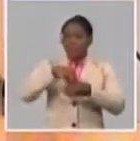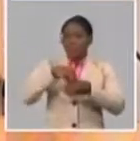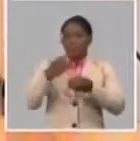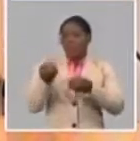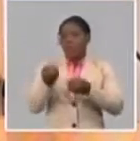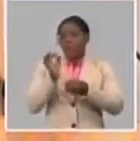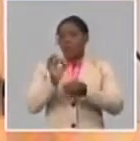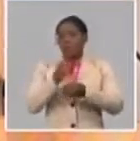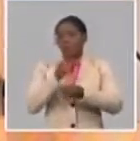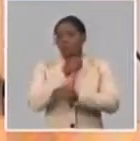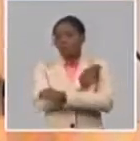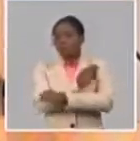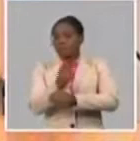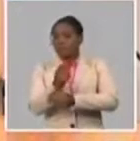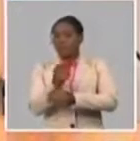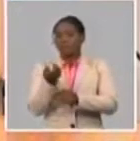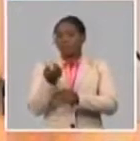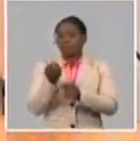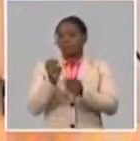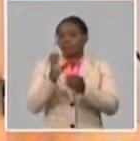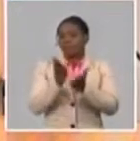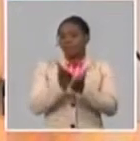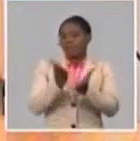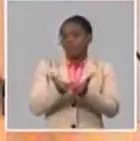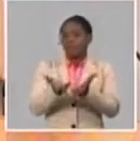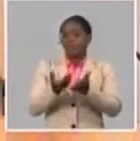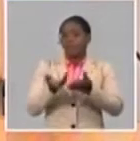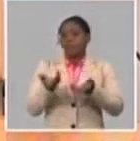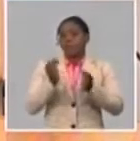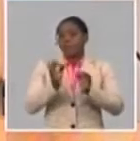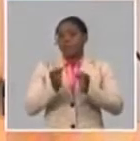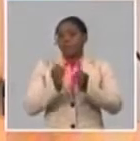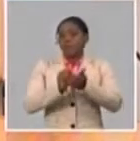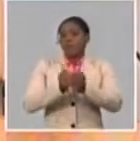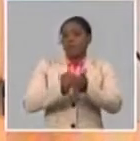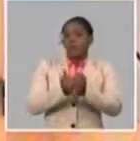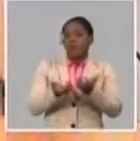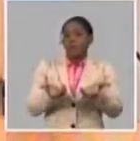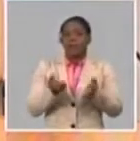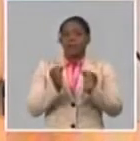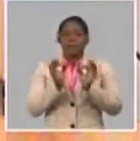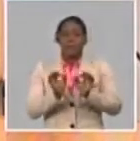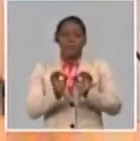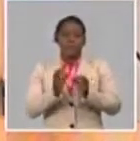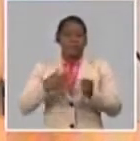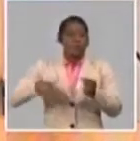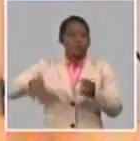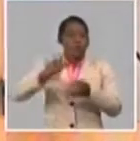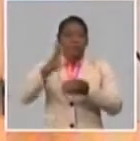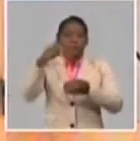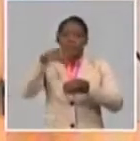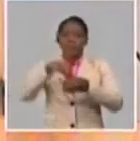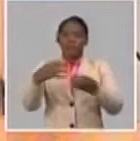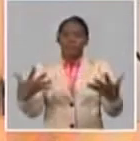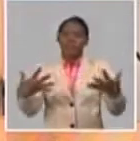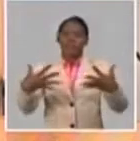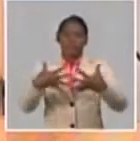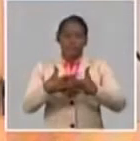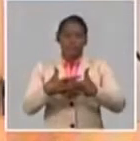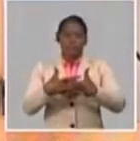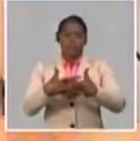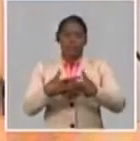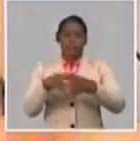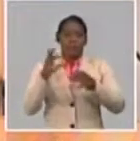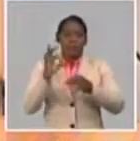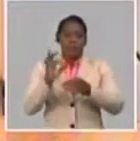cultura, digamos, estamos en el deporte. Digamos, no hay olimpiadas, pero nuestro Instituto de Medicina Deportiva, la